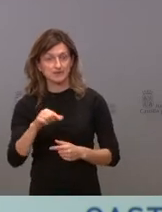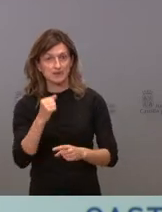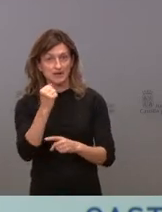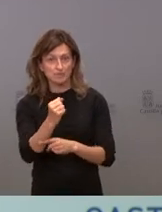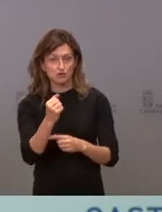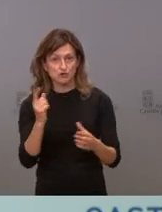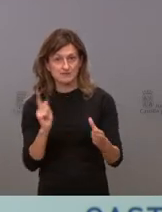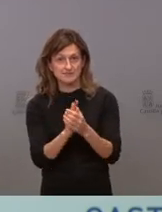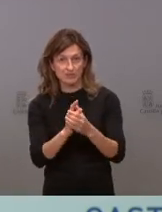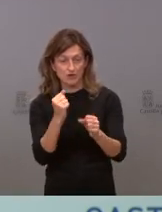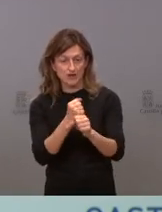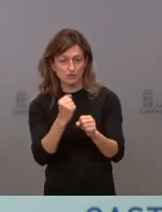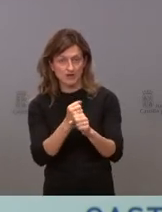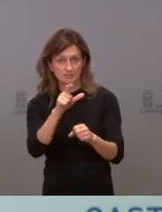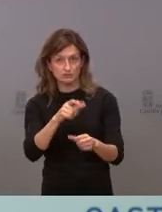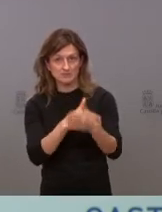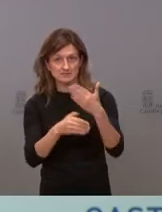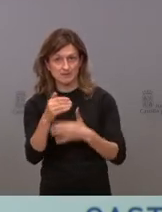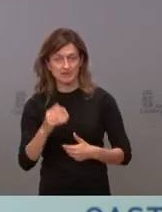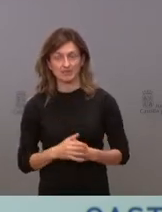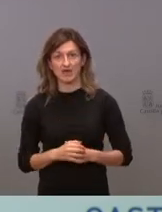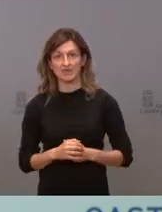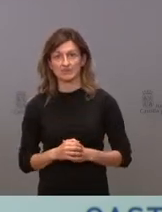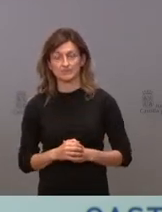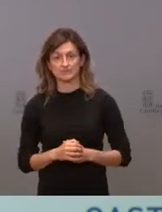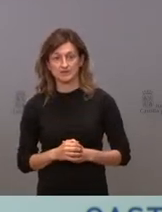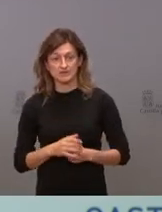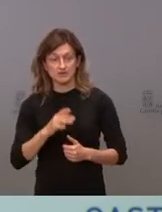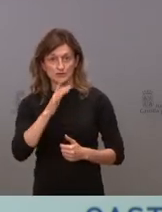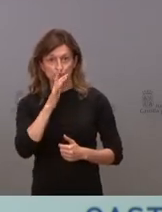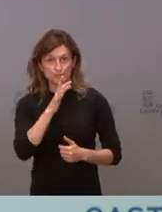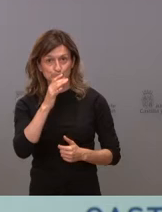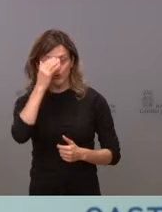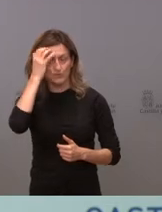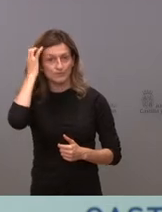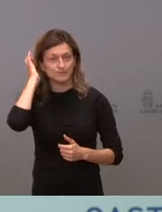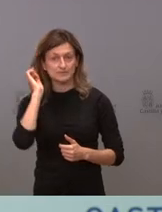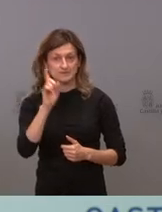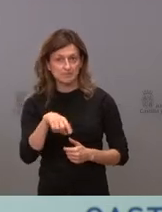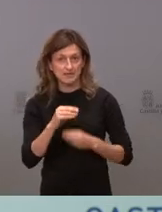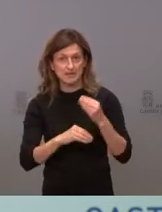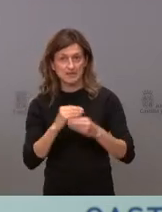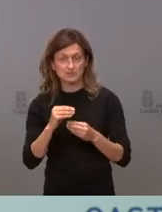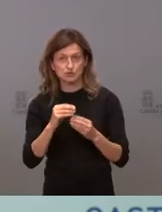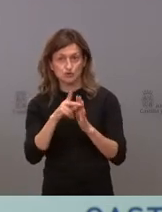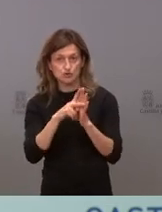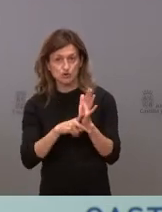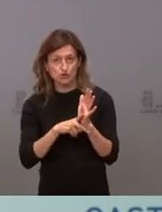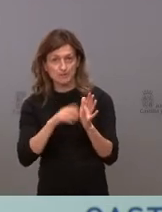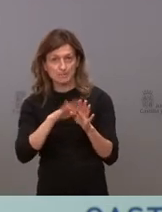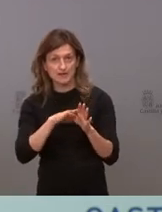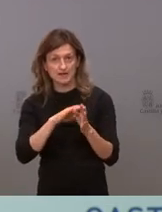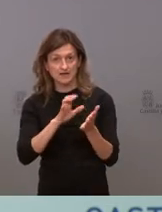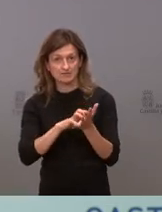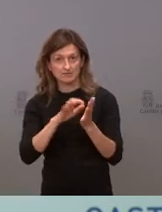inserción laboral de personas con discapacidad. En definitiva, hemos puesto las bases para una comunidad